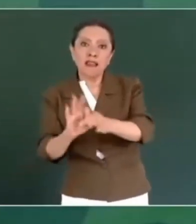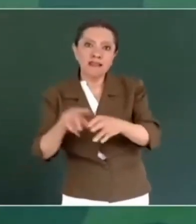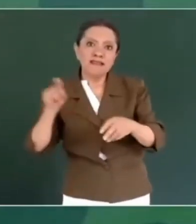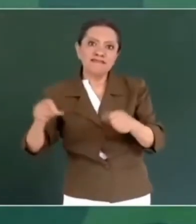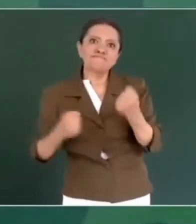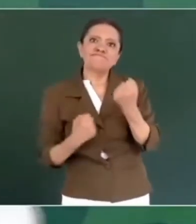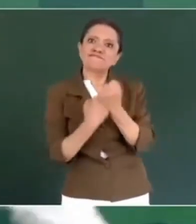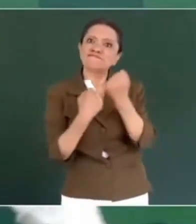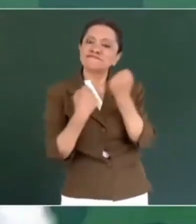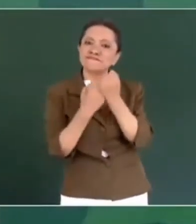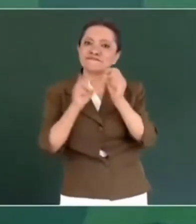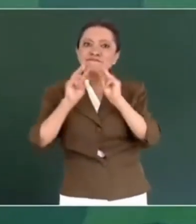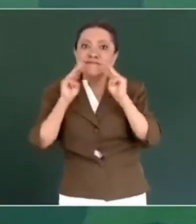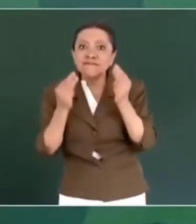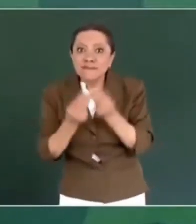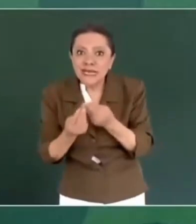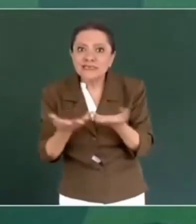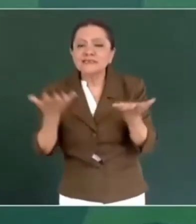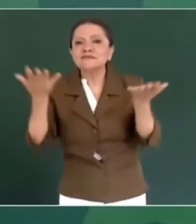Lo peor.